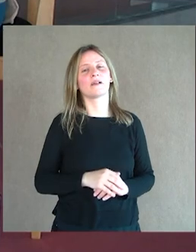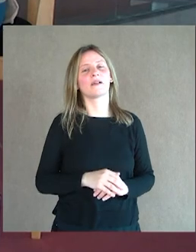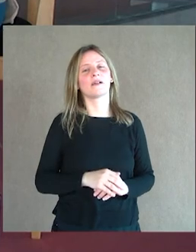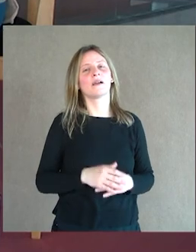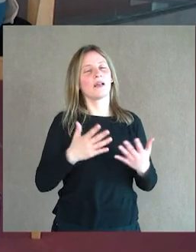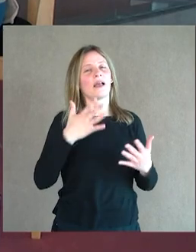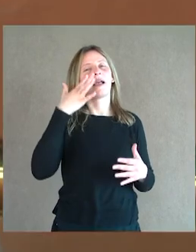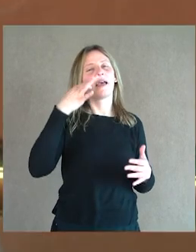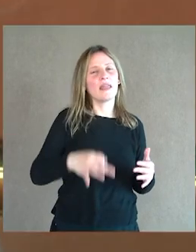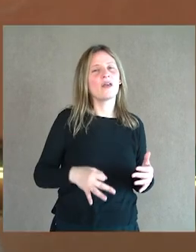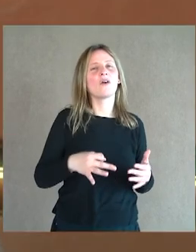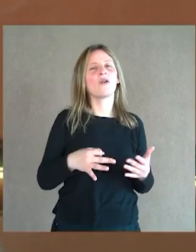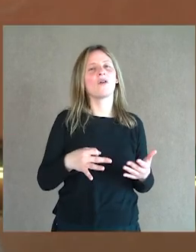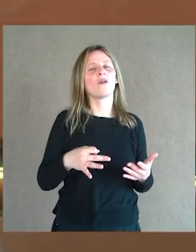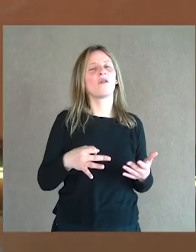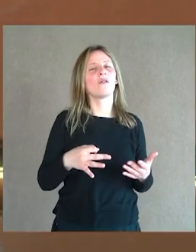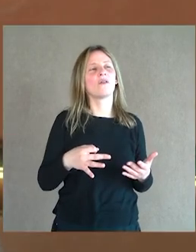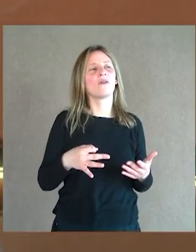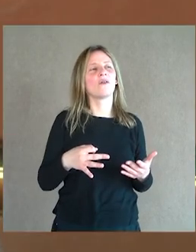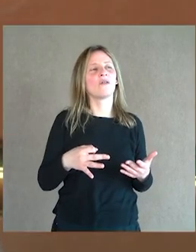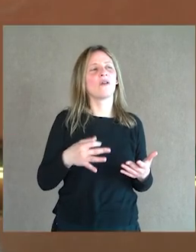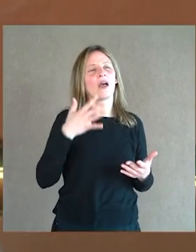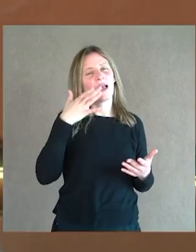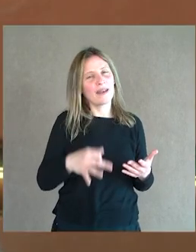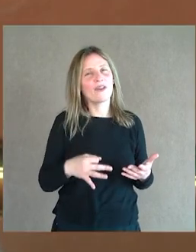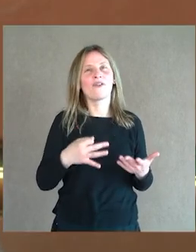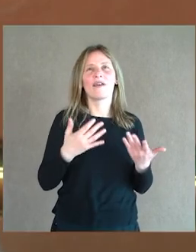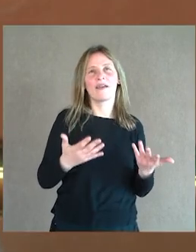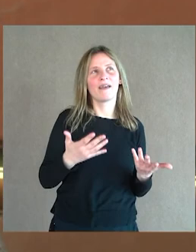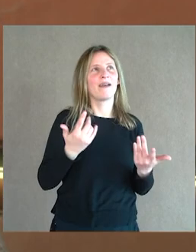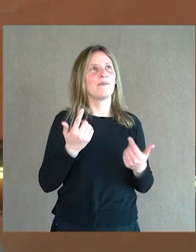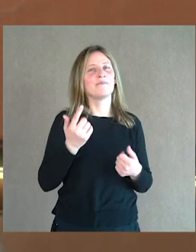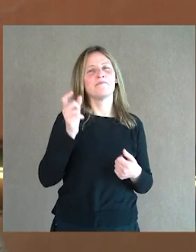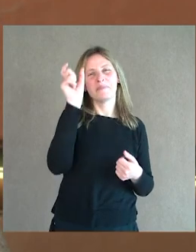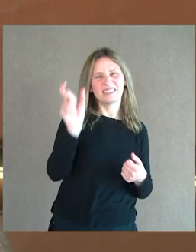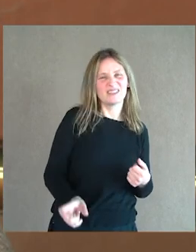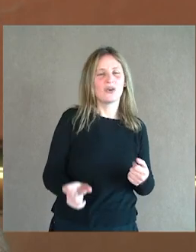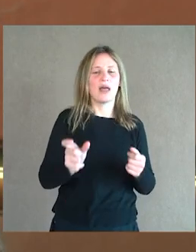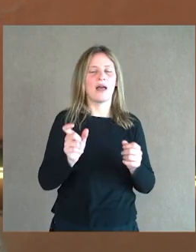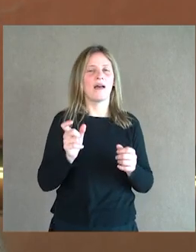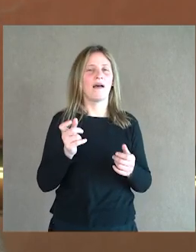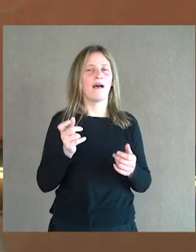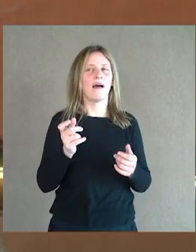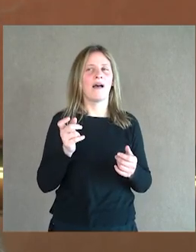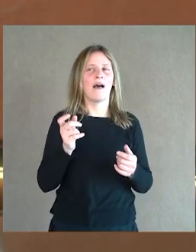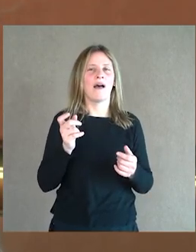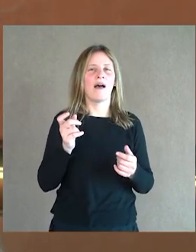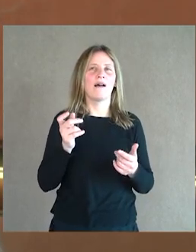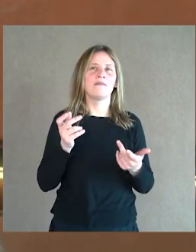Yo creo que más que se trate de una persona en específico,